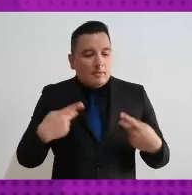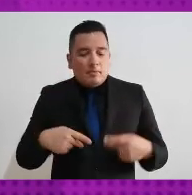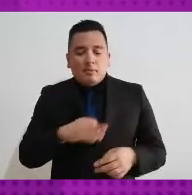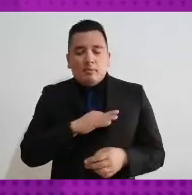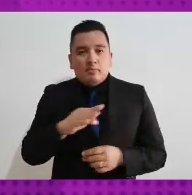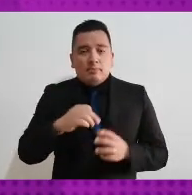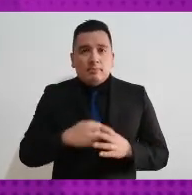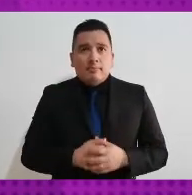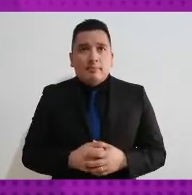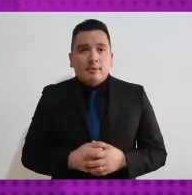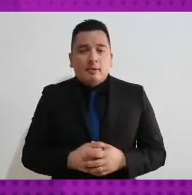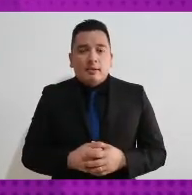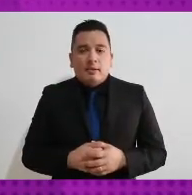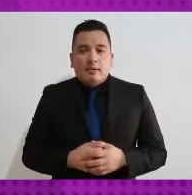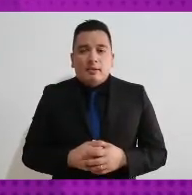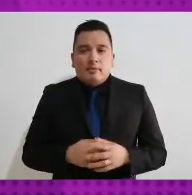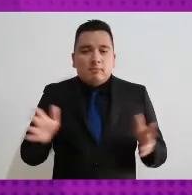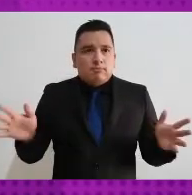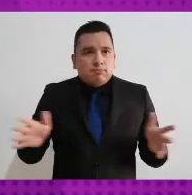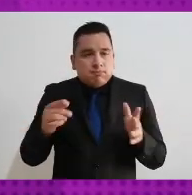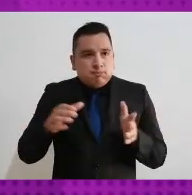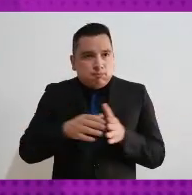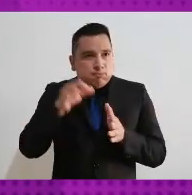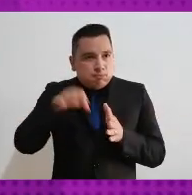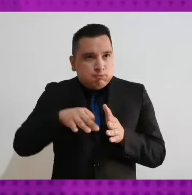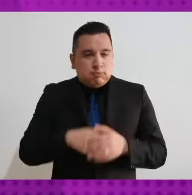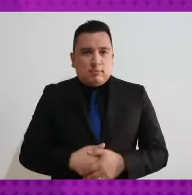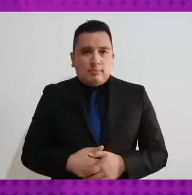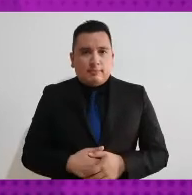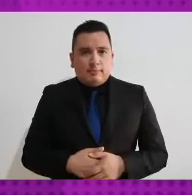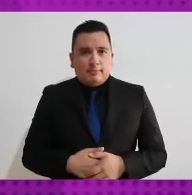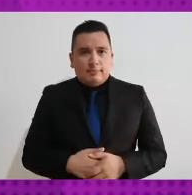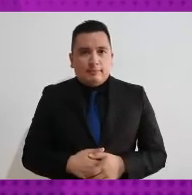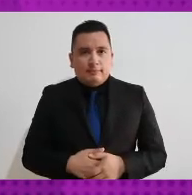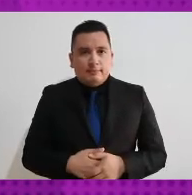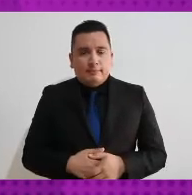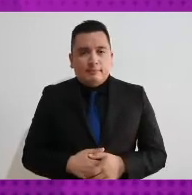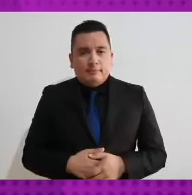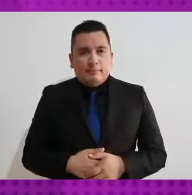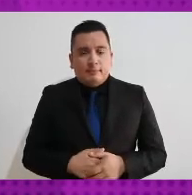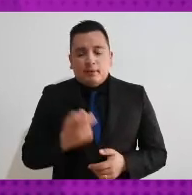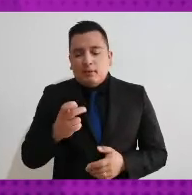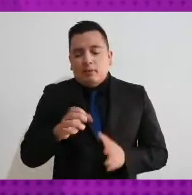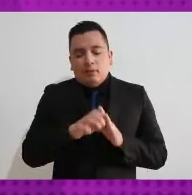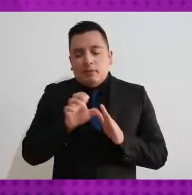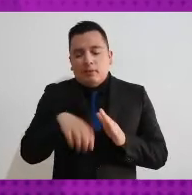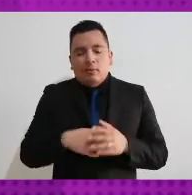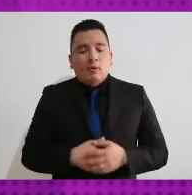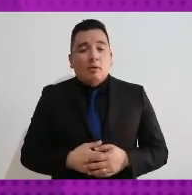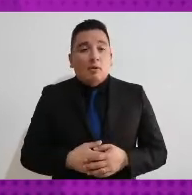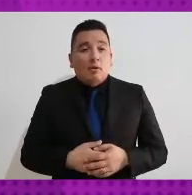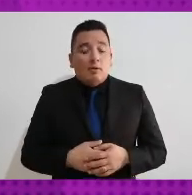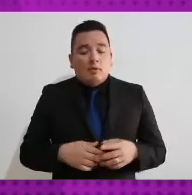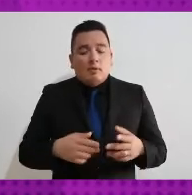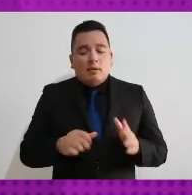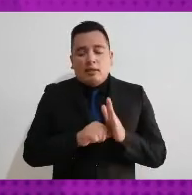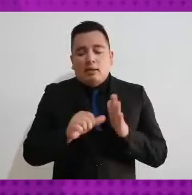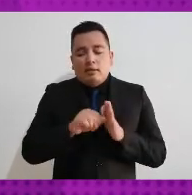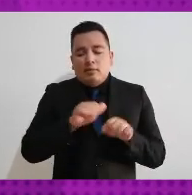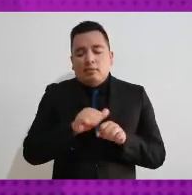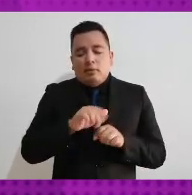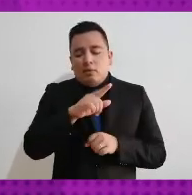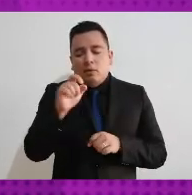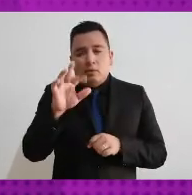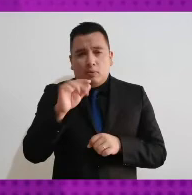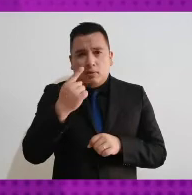personas puedan ejercer su derecho a votar entonces estamos hablando por ejemplo de personas que de acuerdo al artículo